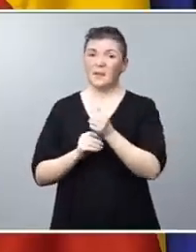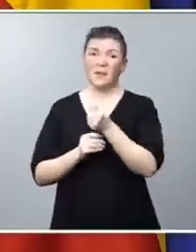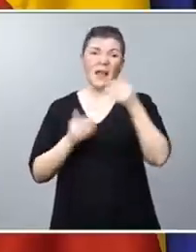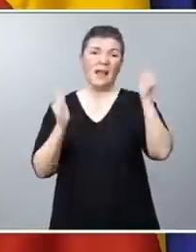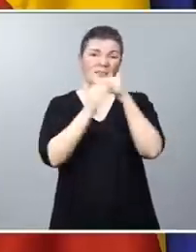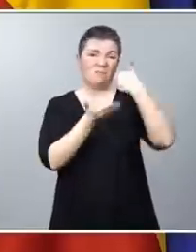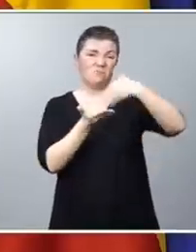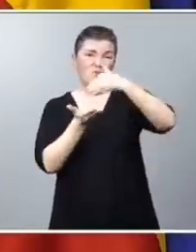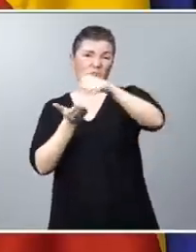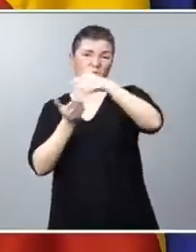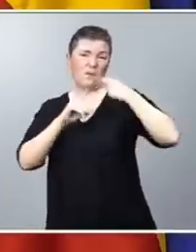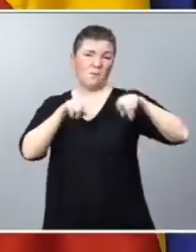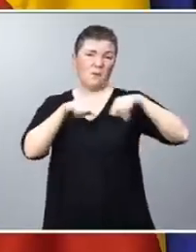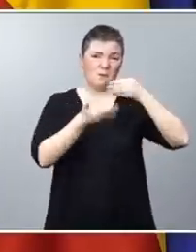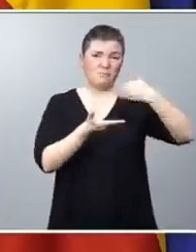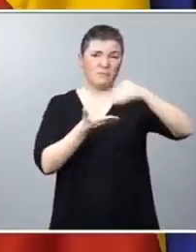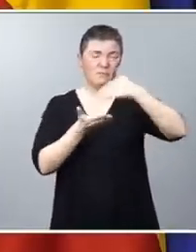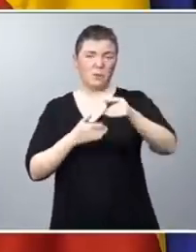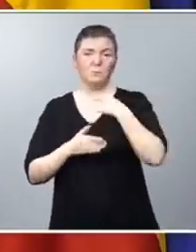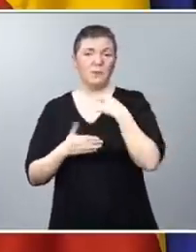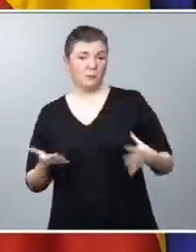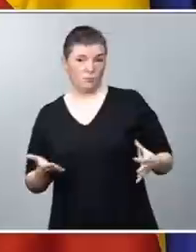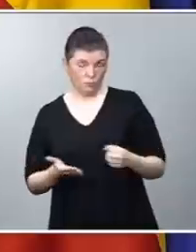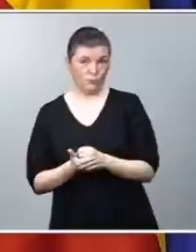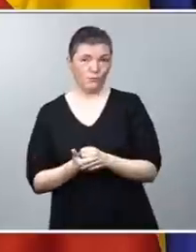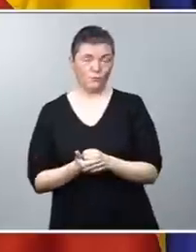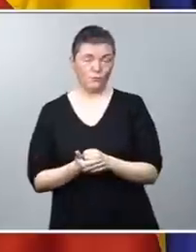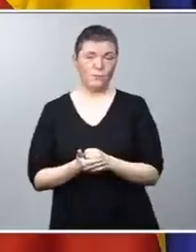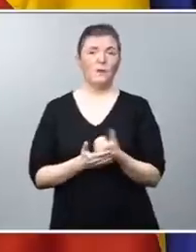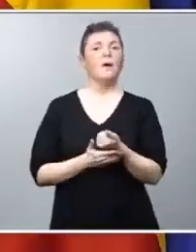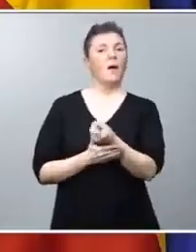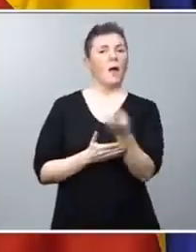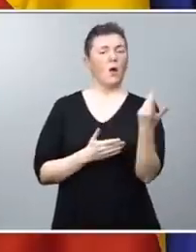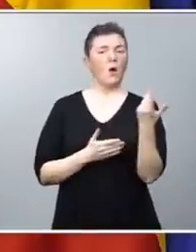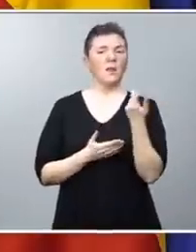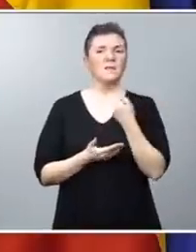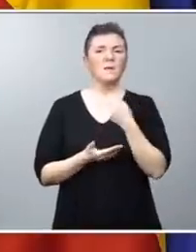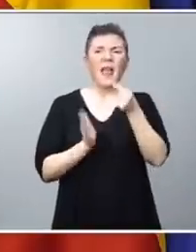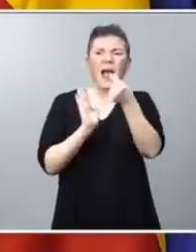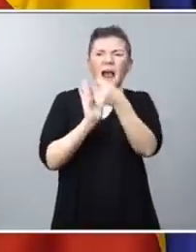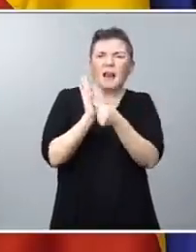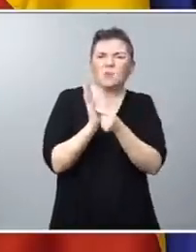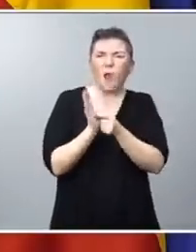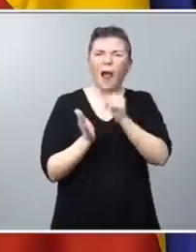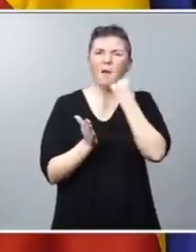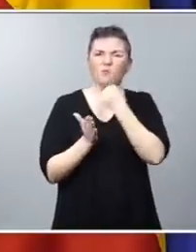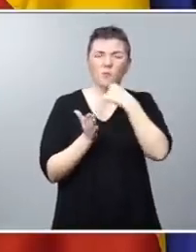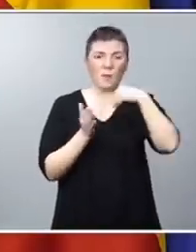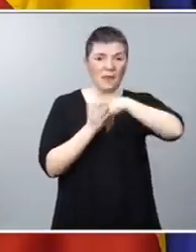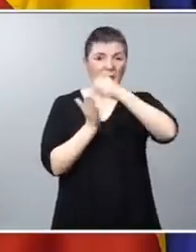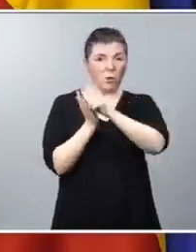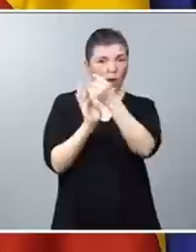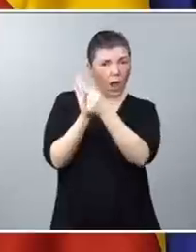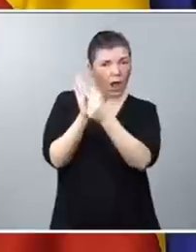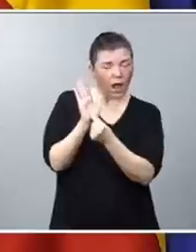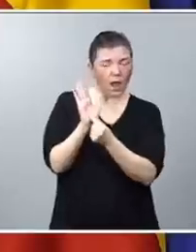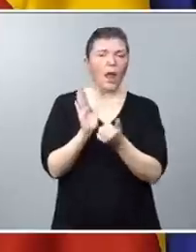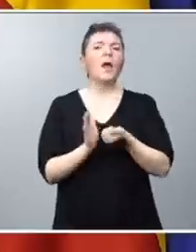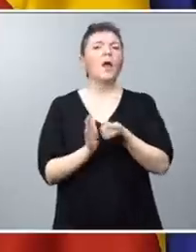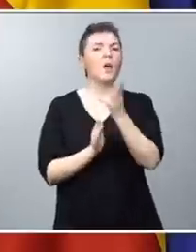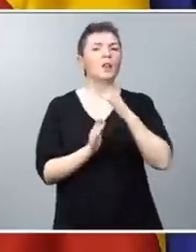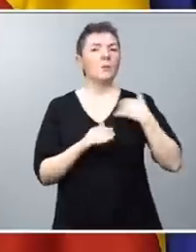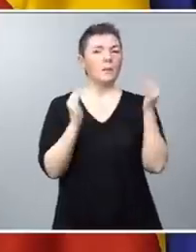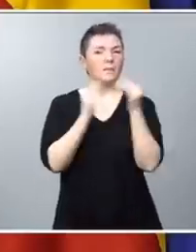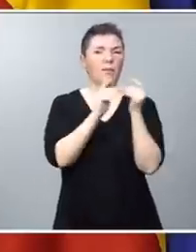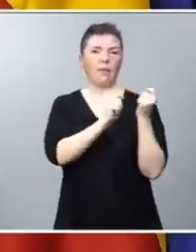de familias que lo perdieron todo, muchas tenían cláusulas abusivas en sus hipotecas y muchas también tuvieron que entregar su vivienda y